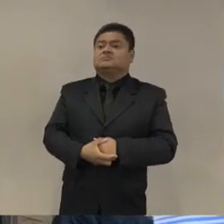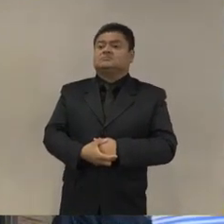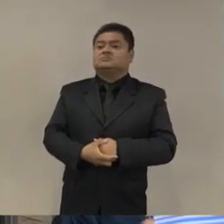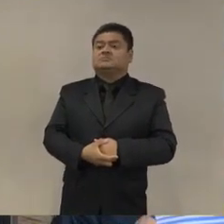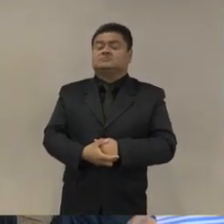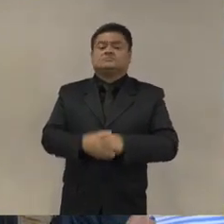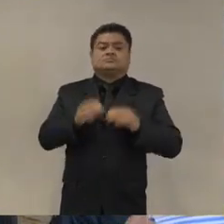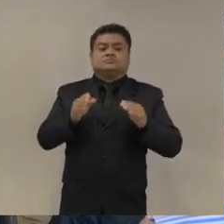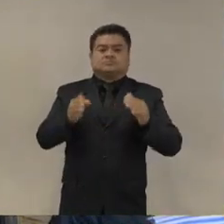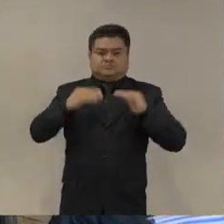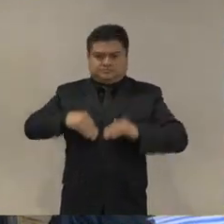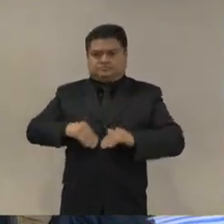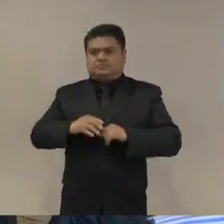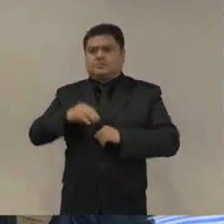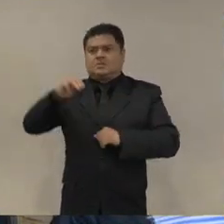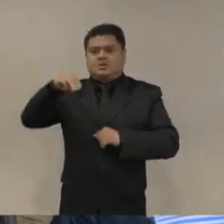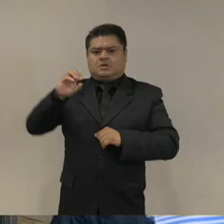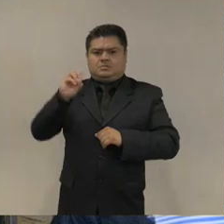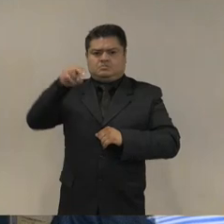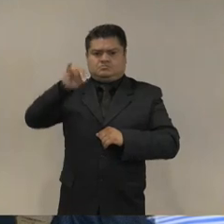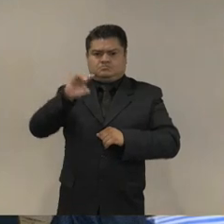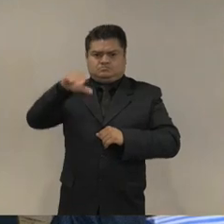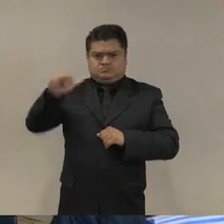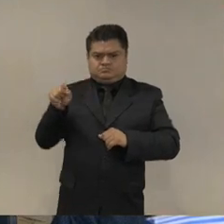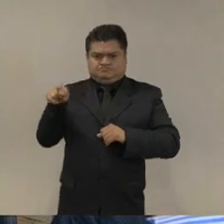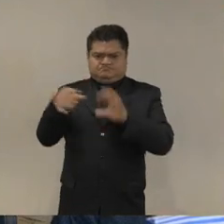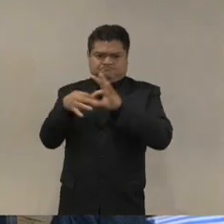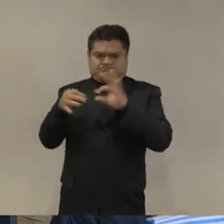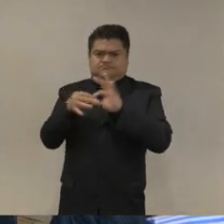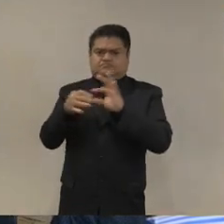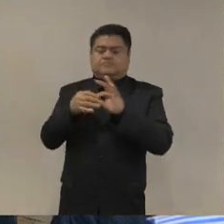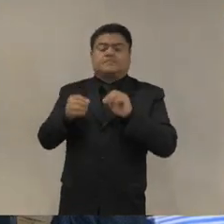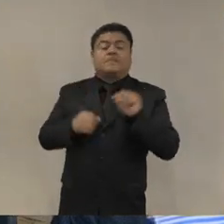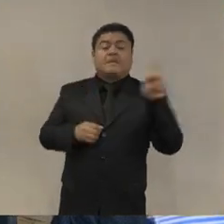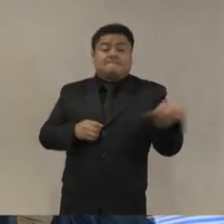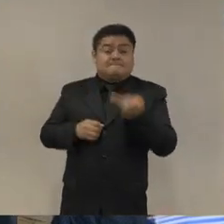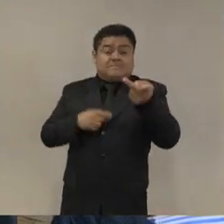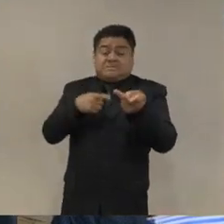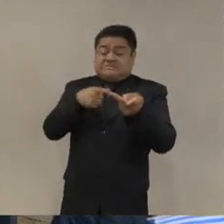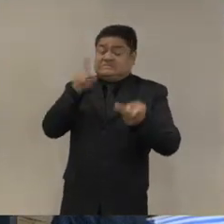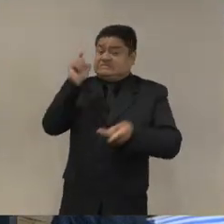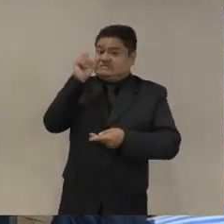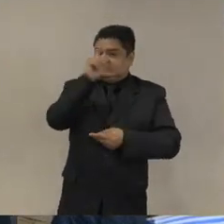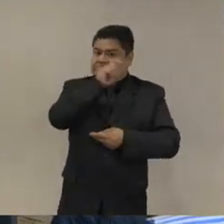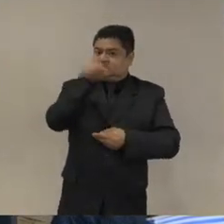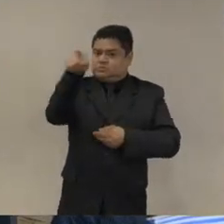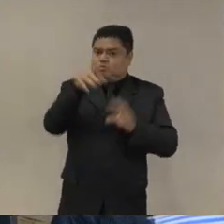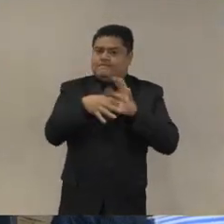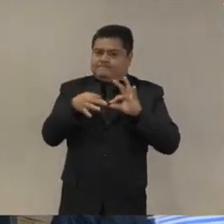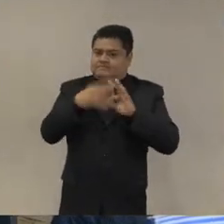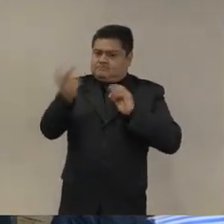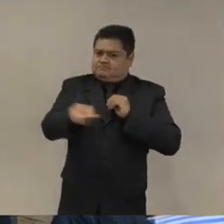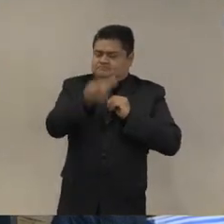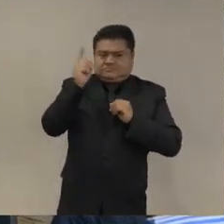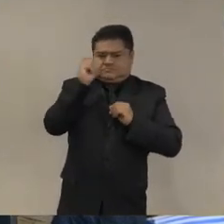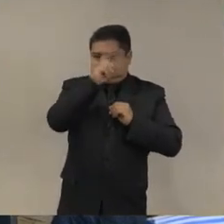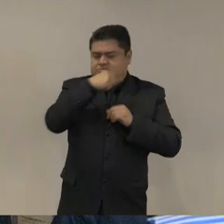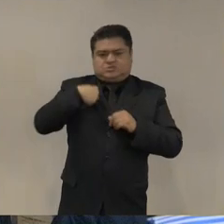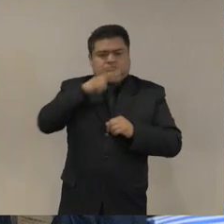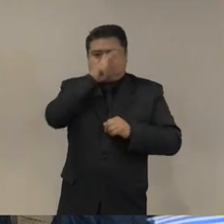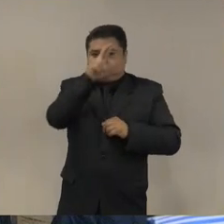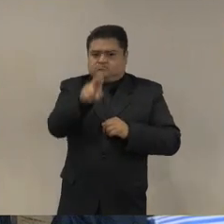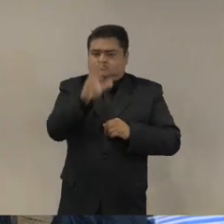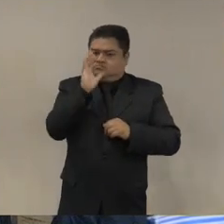no puedo responder a una pregunta tan complicada el viernes de hecho en el